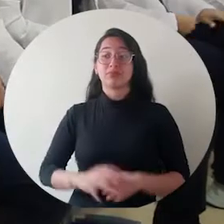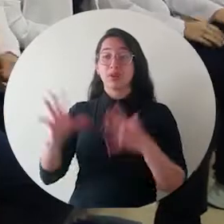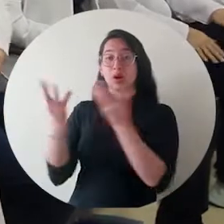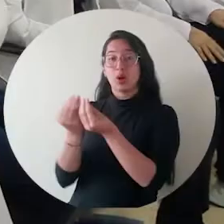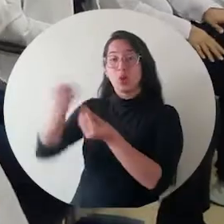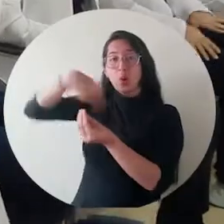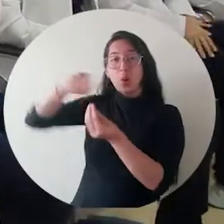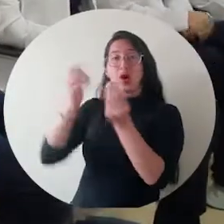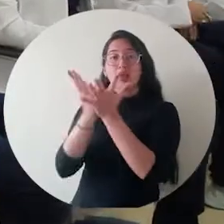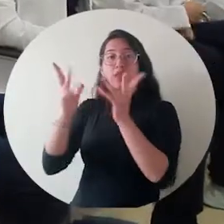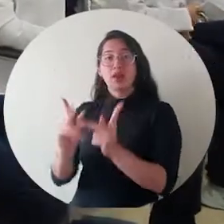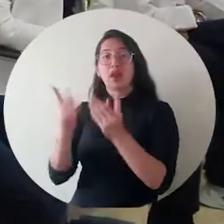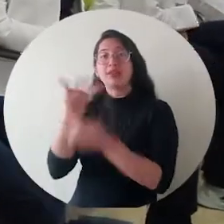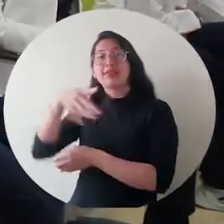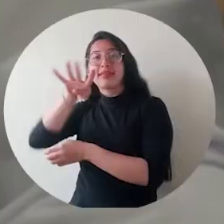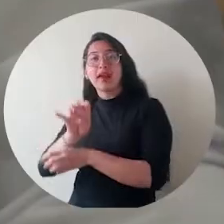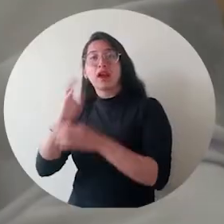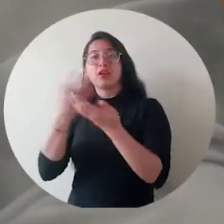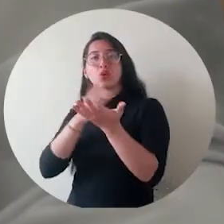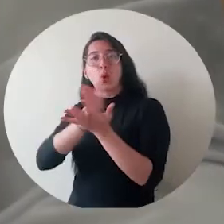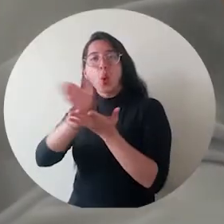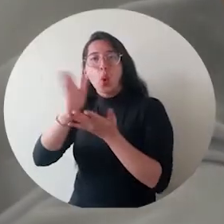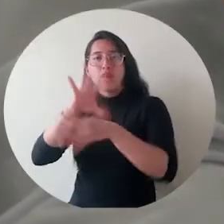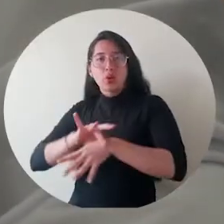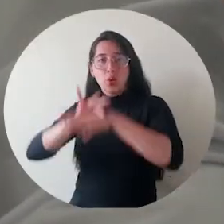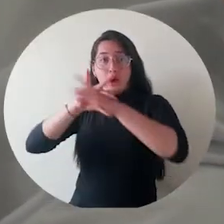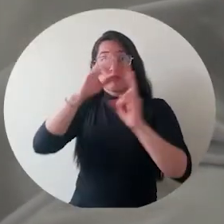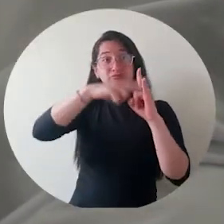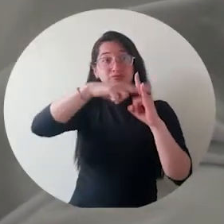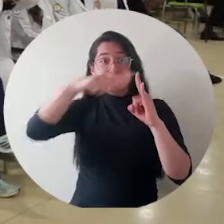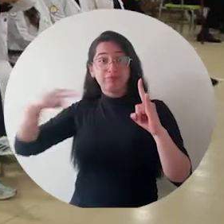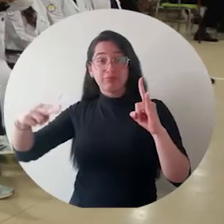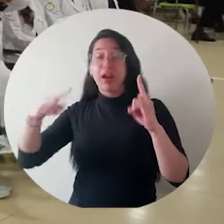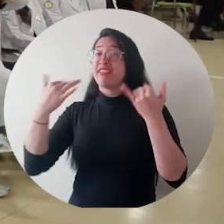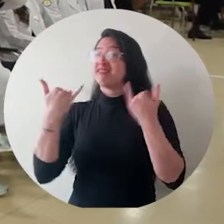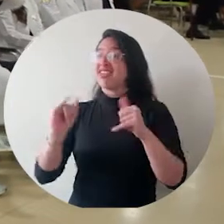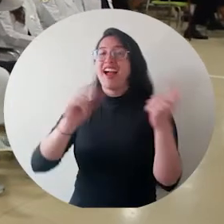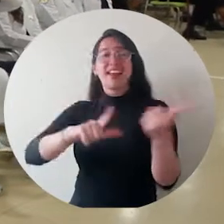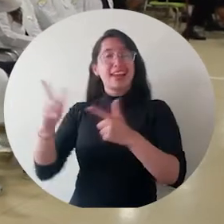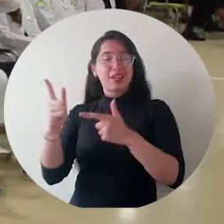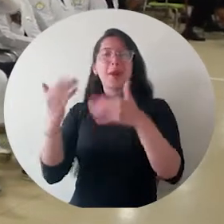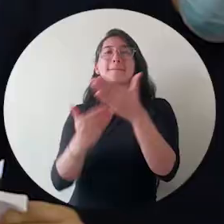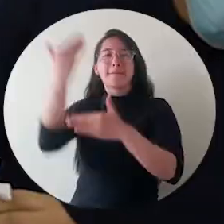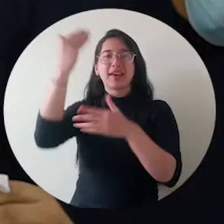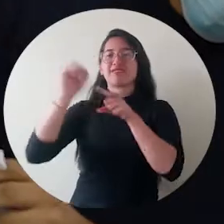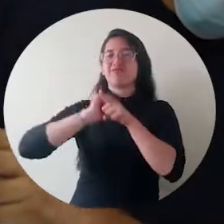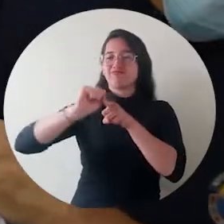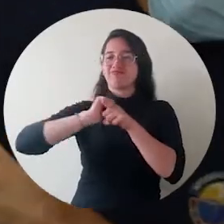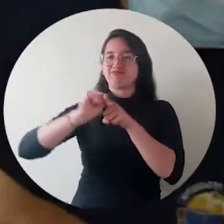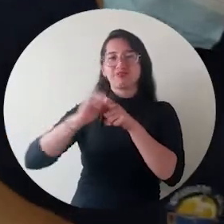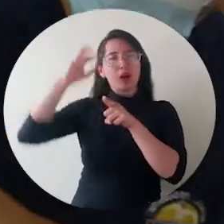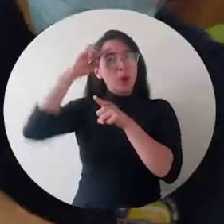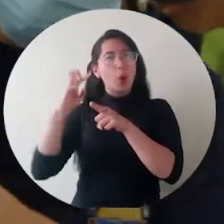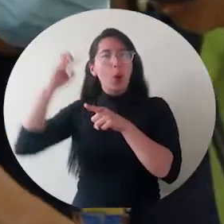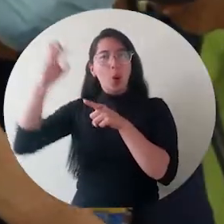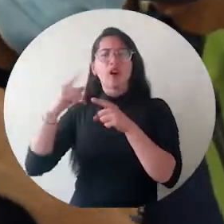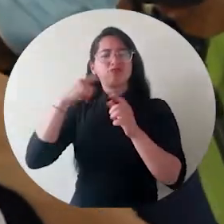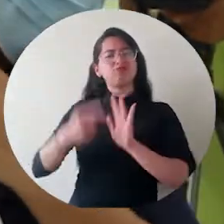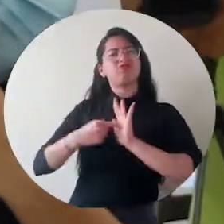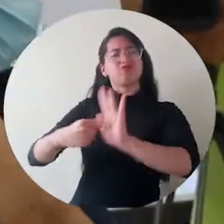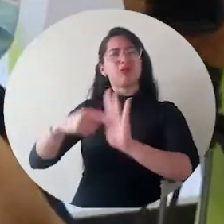Un grupo de 19 estudiantes del programa de medicina de la Universidad del Magdalena ya está listo para iniciar prácticas